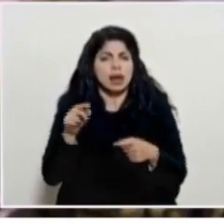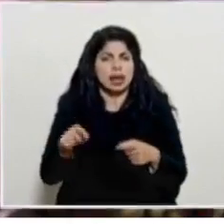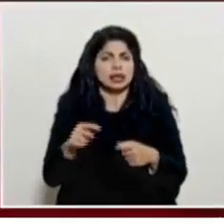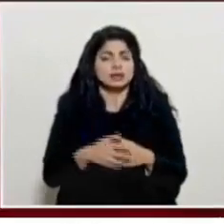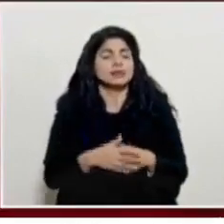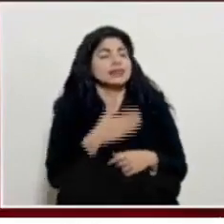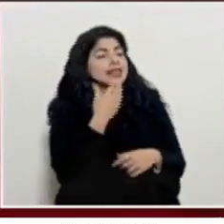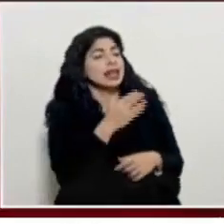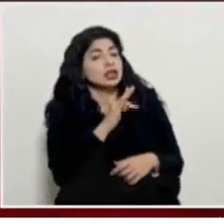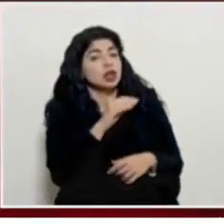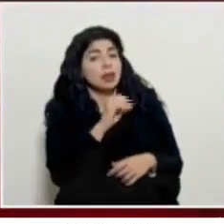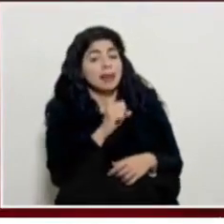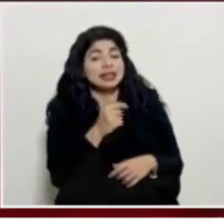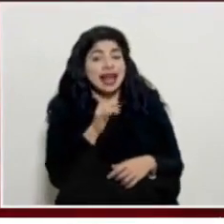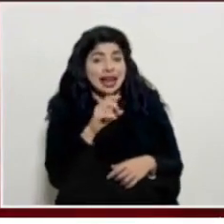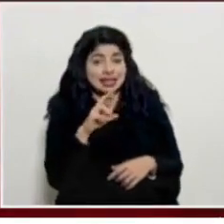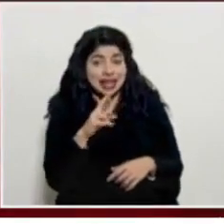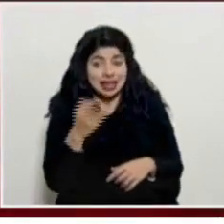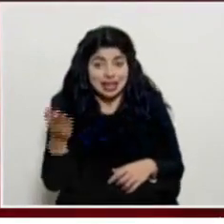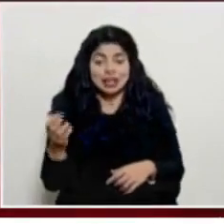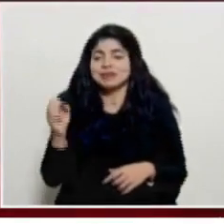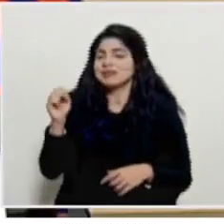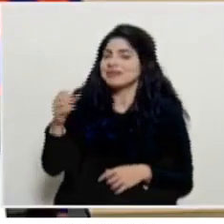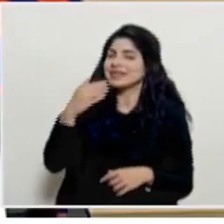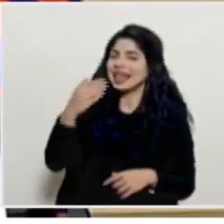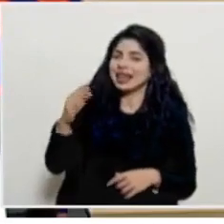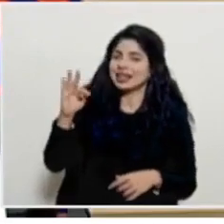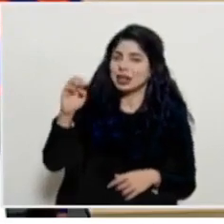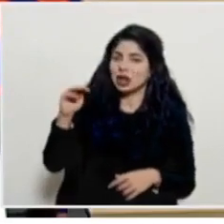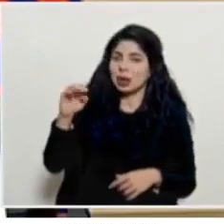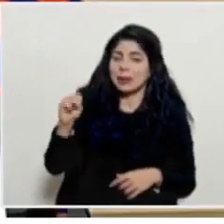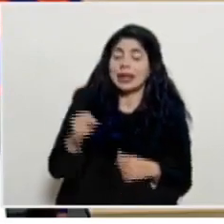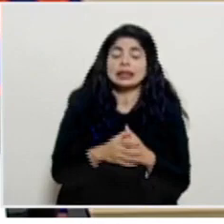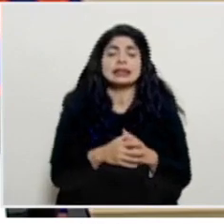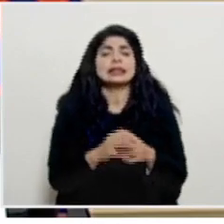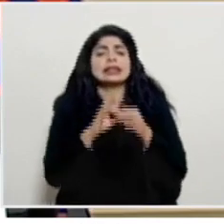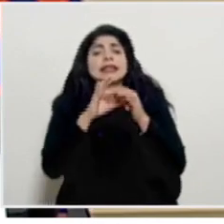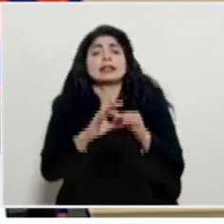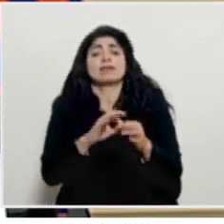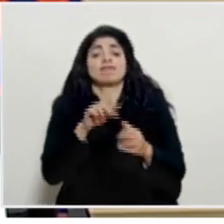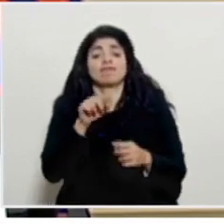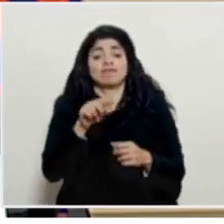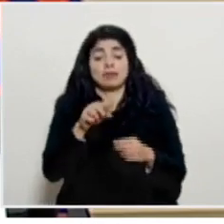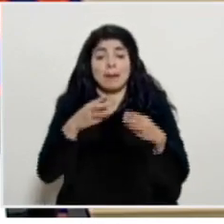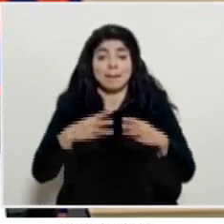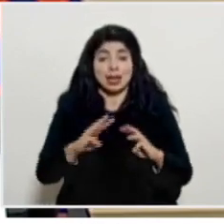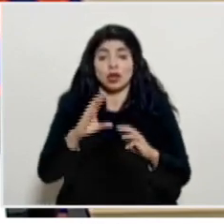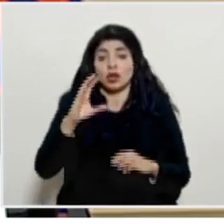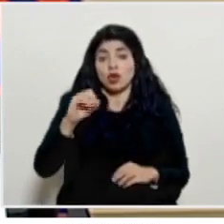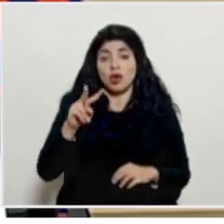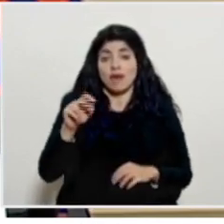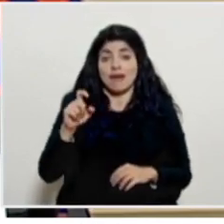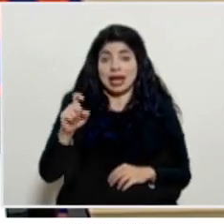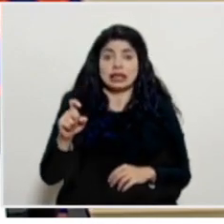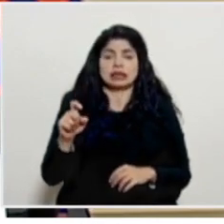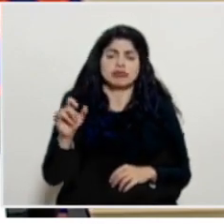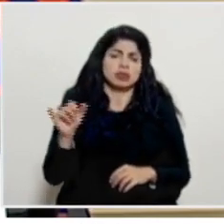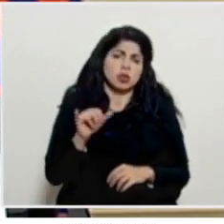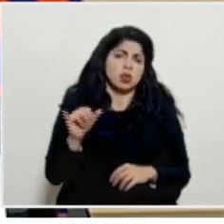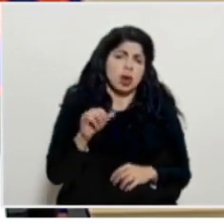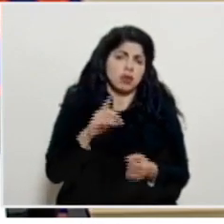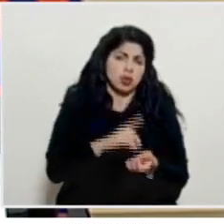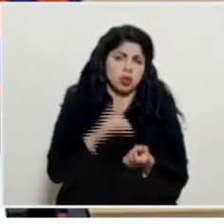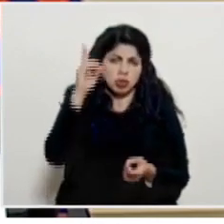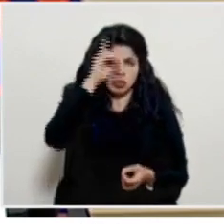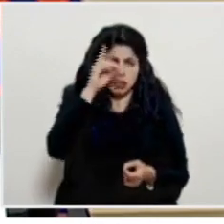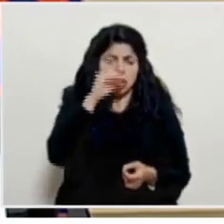Tomás Don Alexander Sí, muchas gracias Tomás En relación con el mecanismo COVAX igual también el